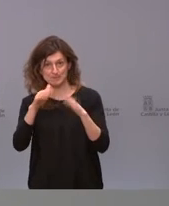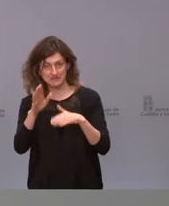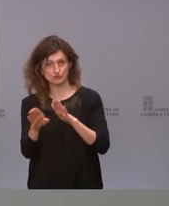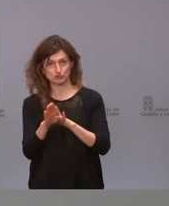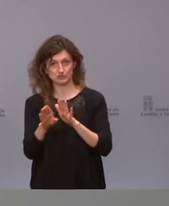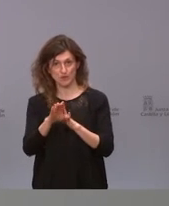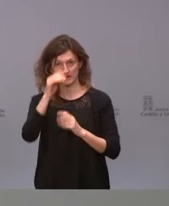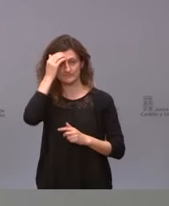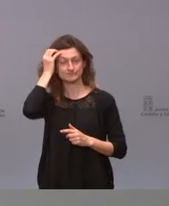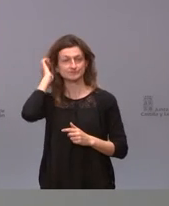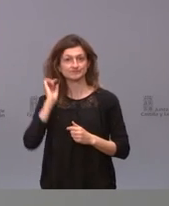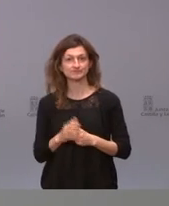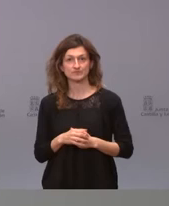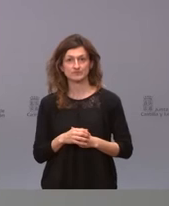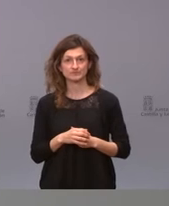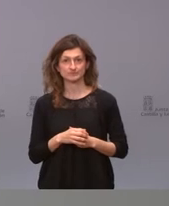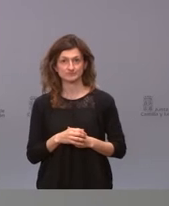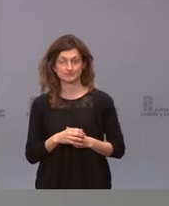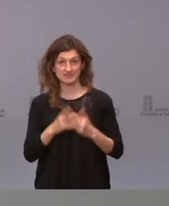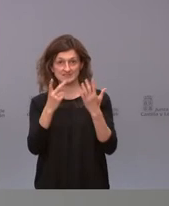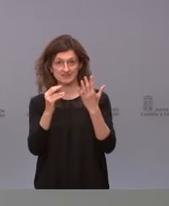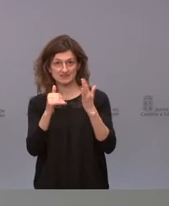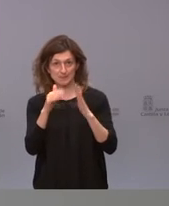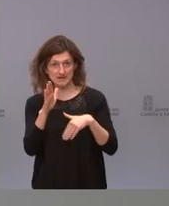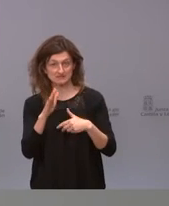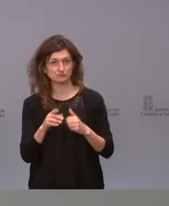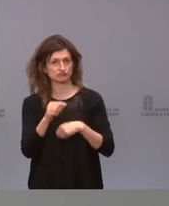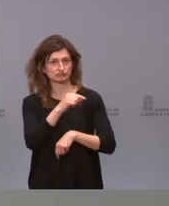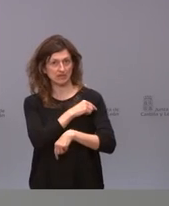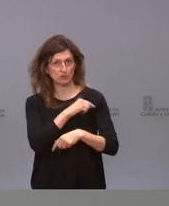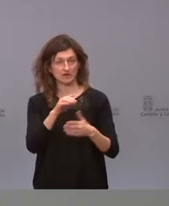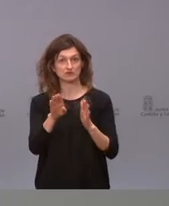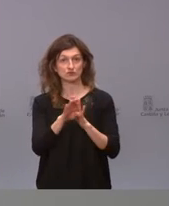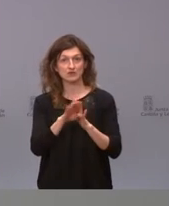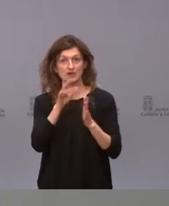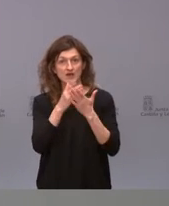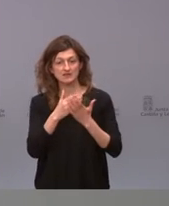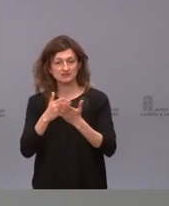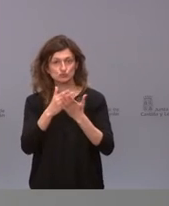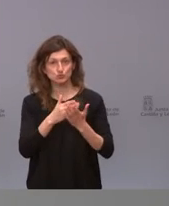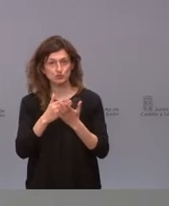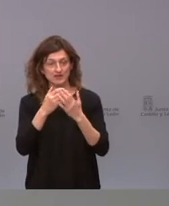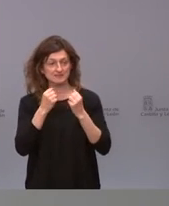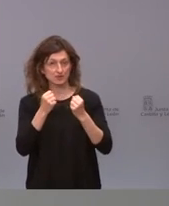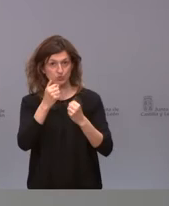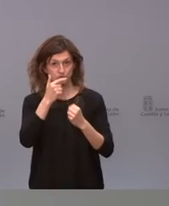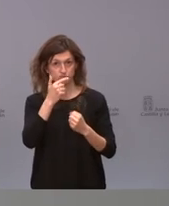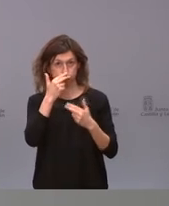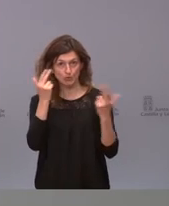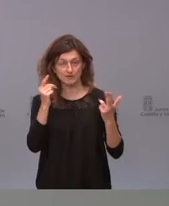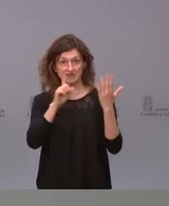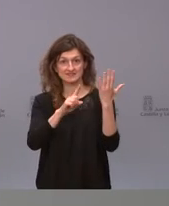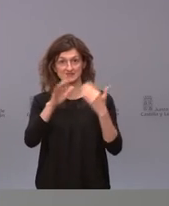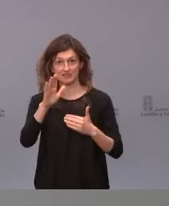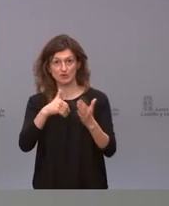vacunando con Pfizer y Moderna en los mayores de 70 años y la duda en estudio ahora mismo por la Comisión de Salud Pública es de 65